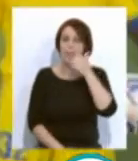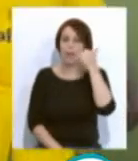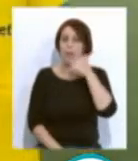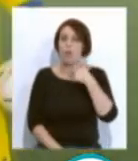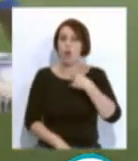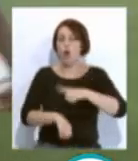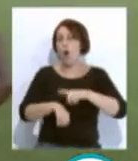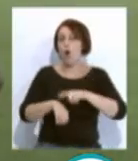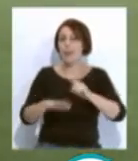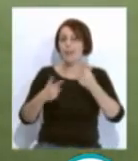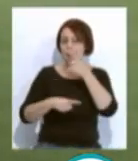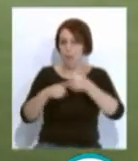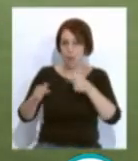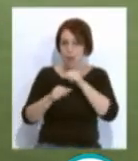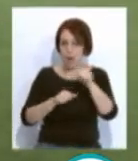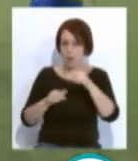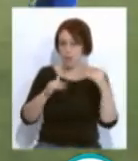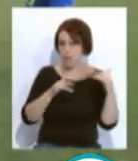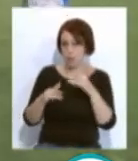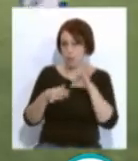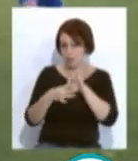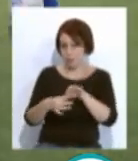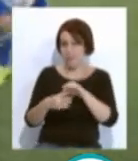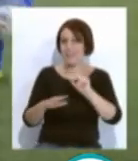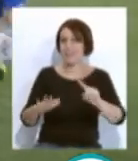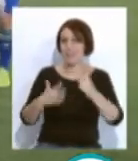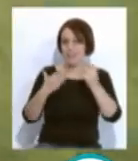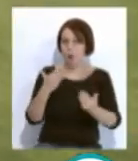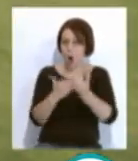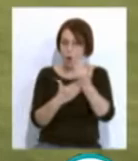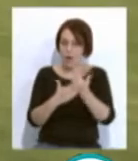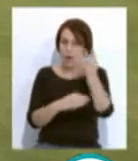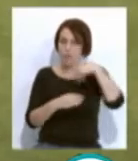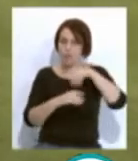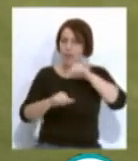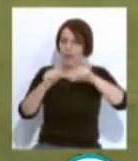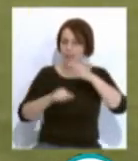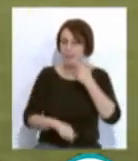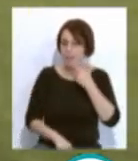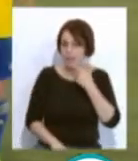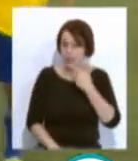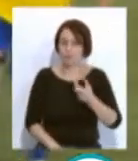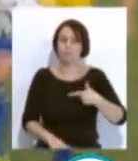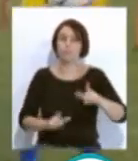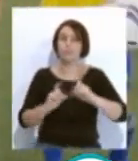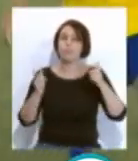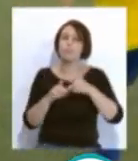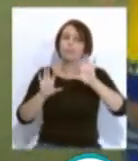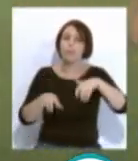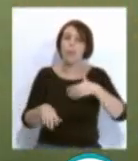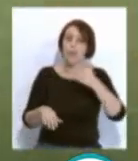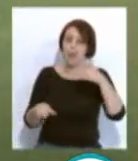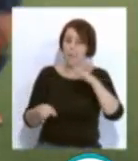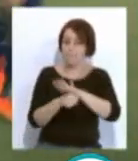partir de las seis y media en el partido correspondiente a la sexta jornada de la Liga Santander. Los de Cervera se han ejercitado este martes